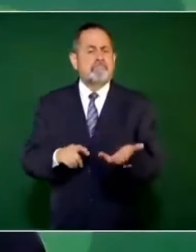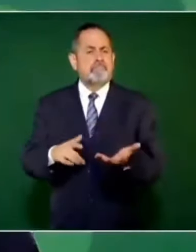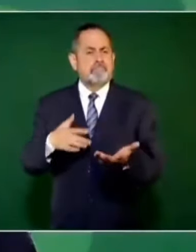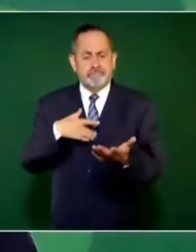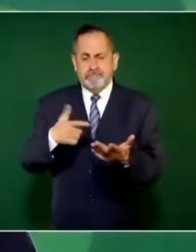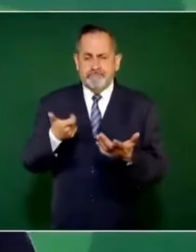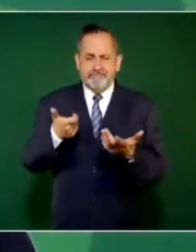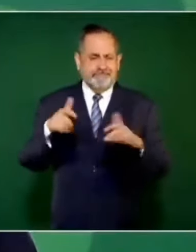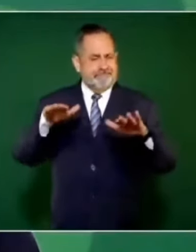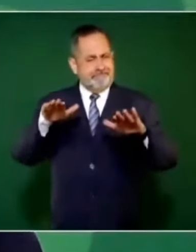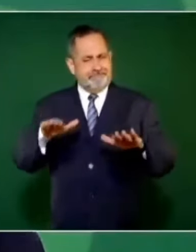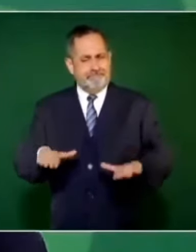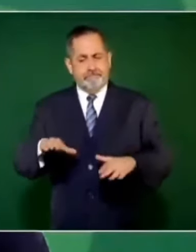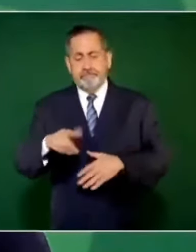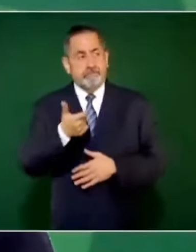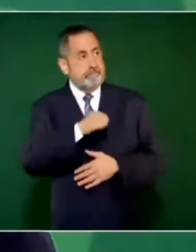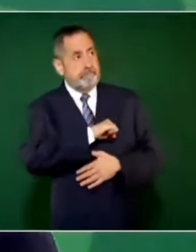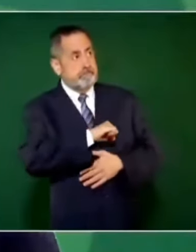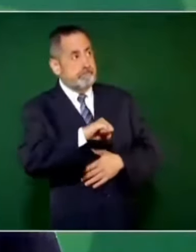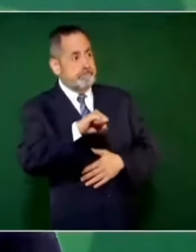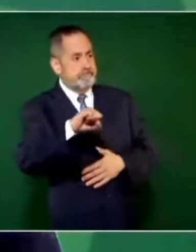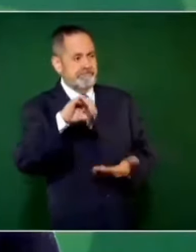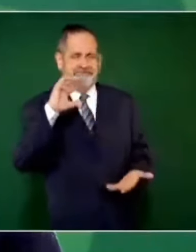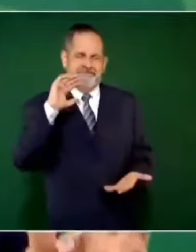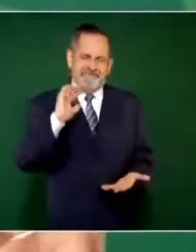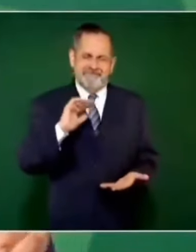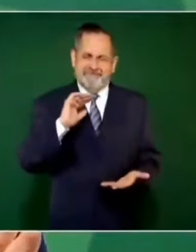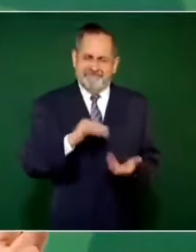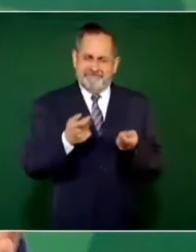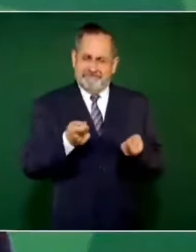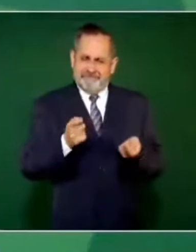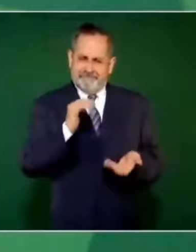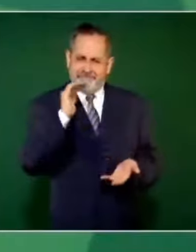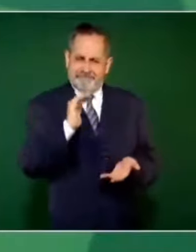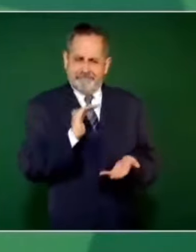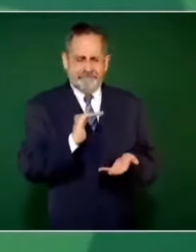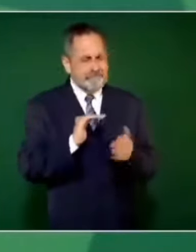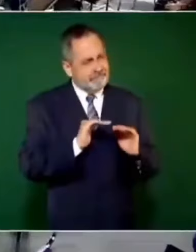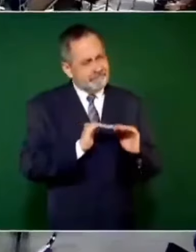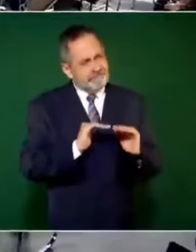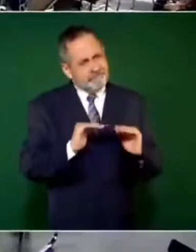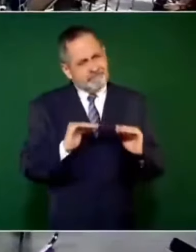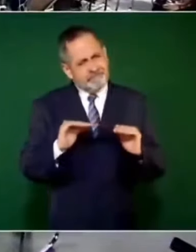baja la inflación. estamos logrando